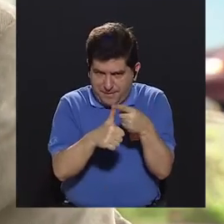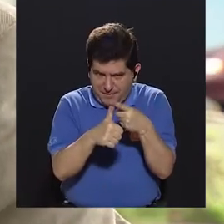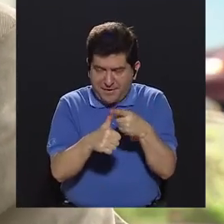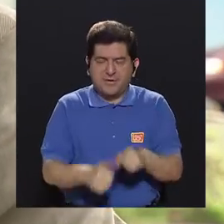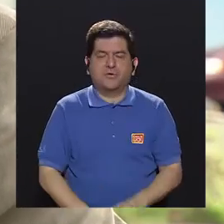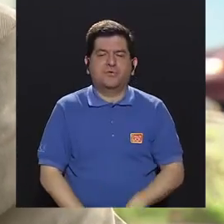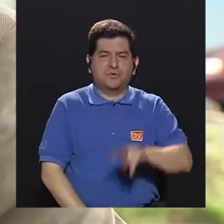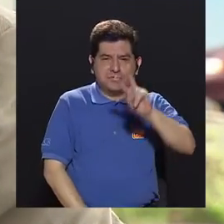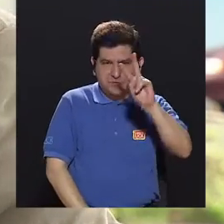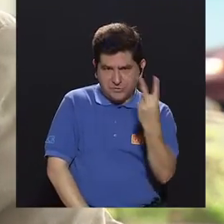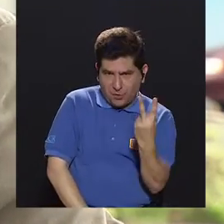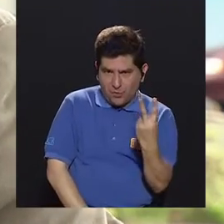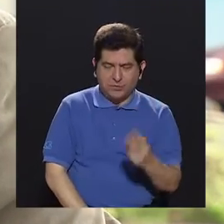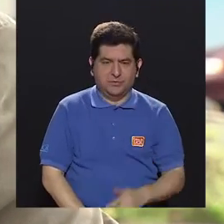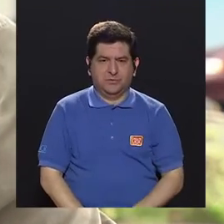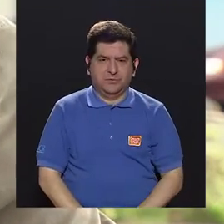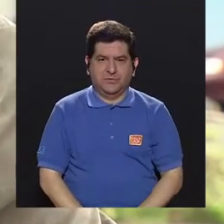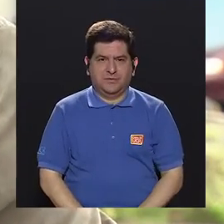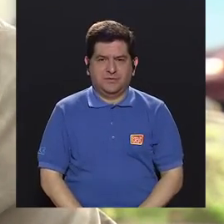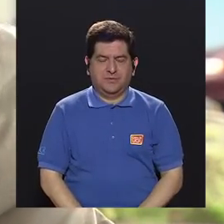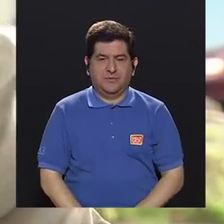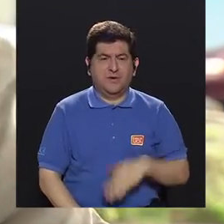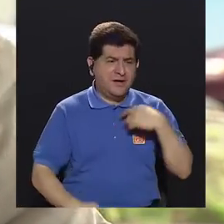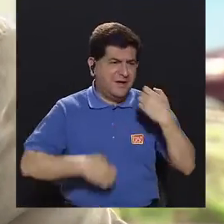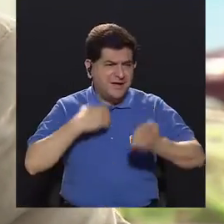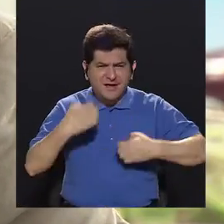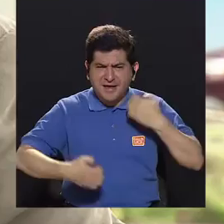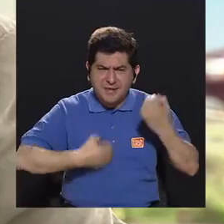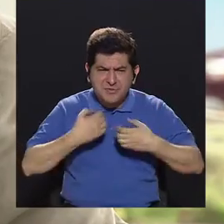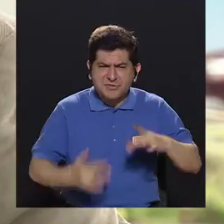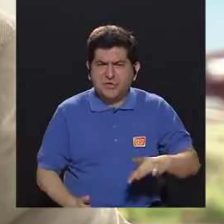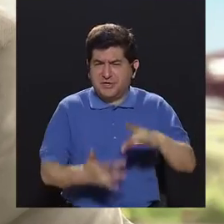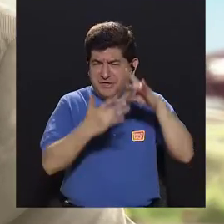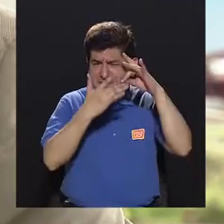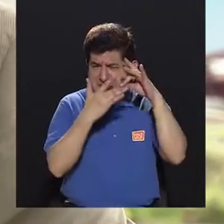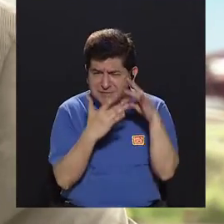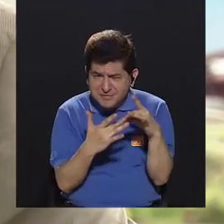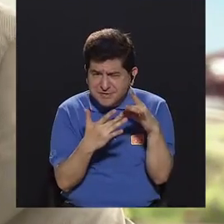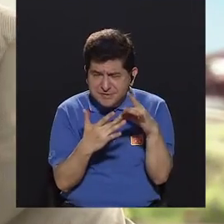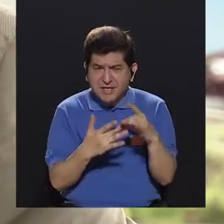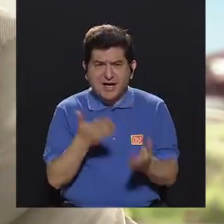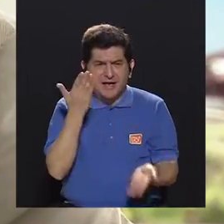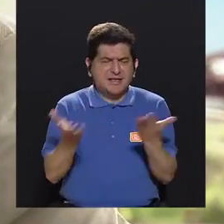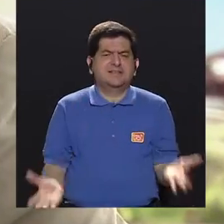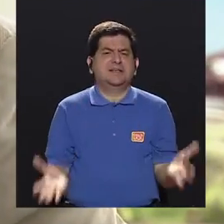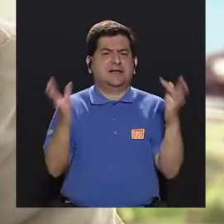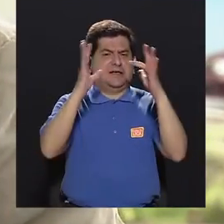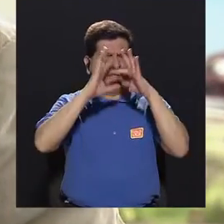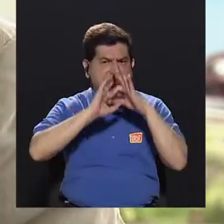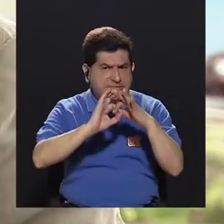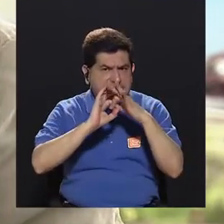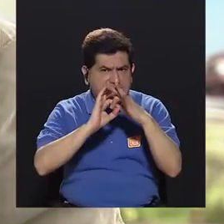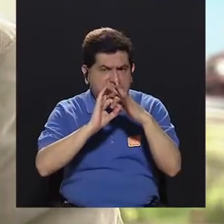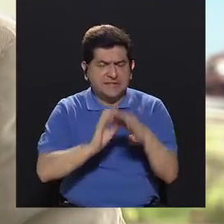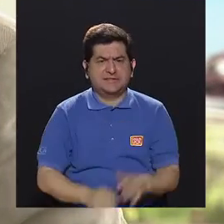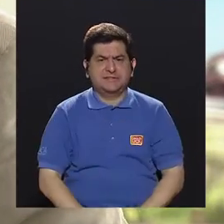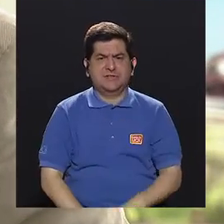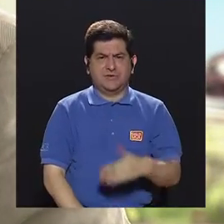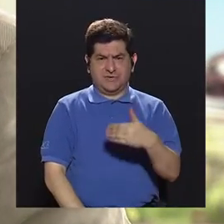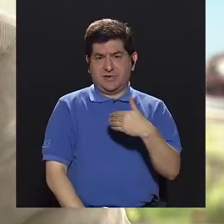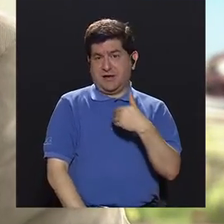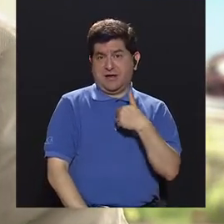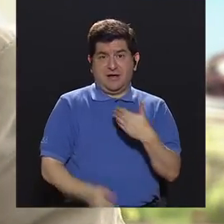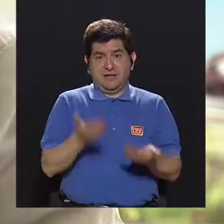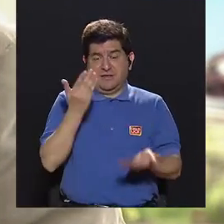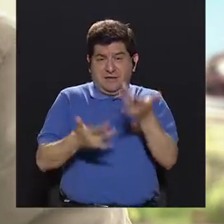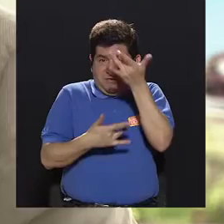Y número dos, existen algunas emociones en particular que están más relacionadas con la presencia